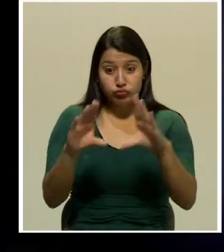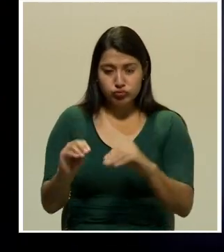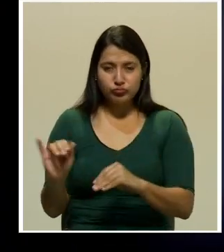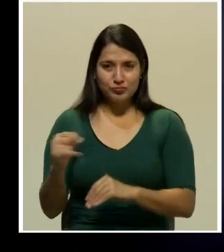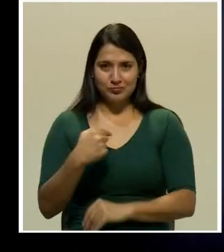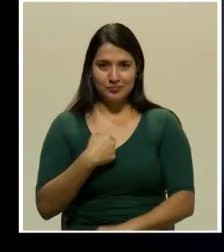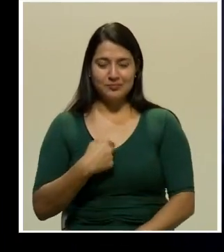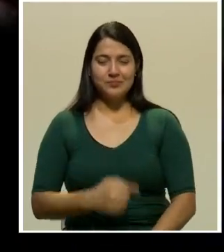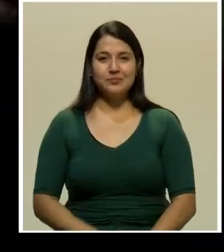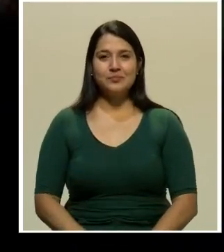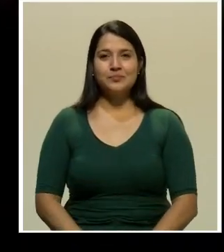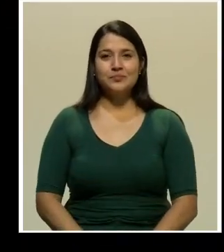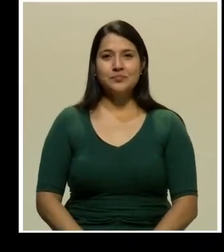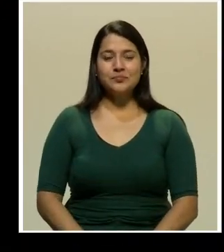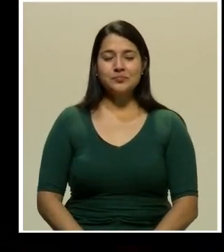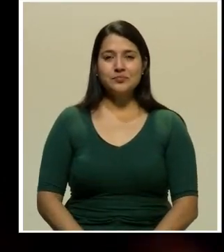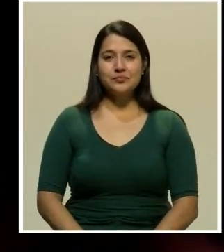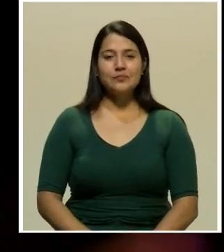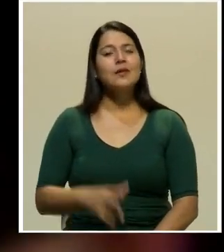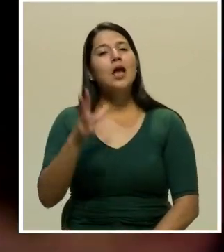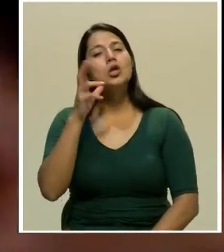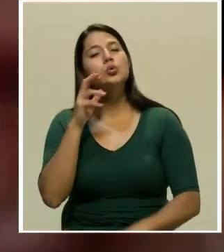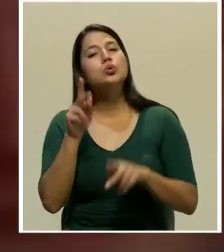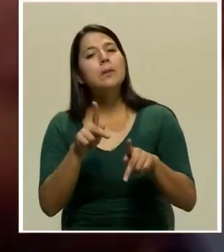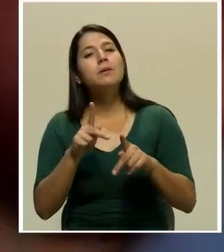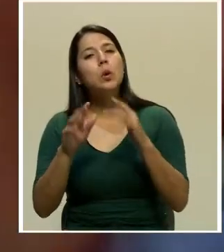Silencio. Silencio.